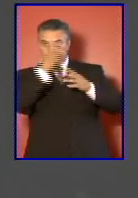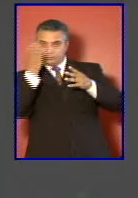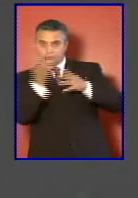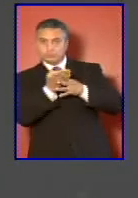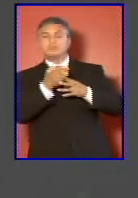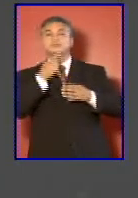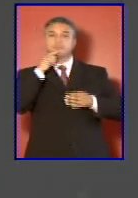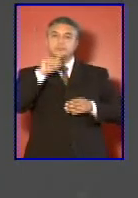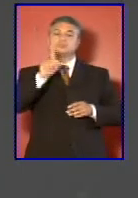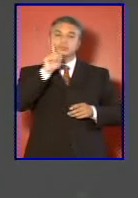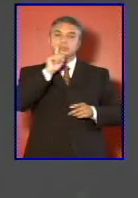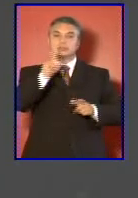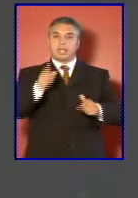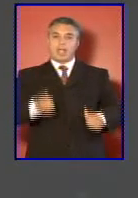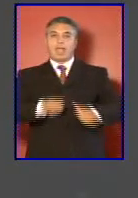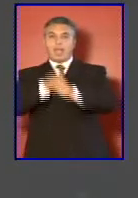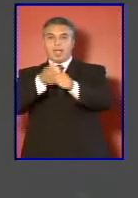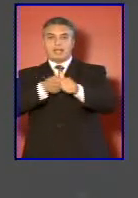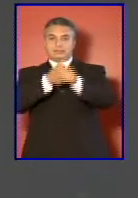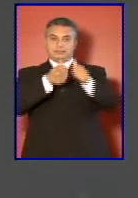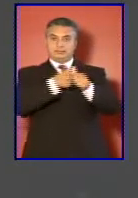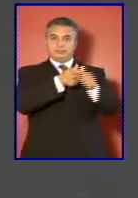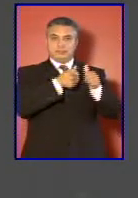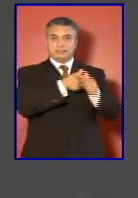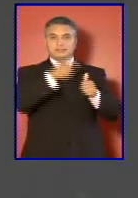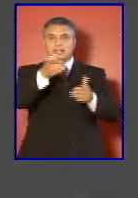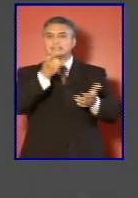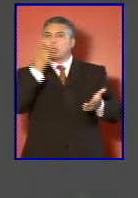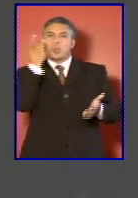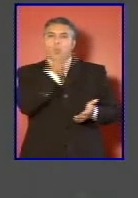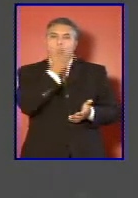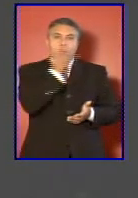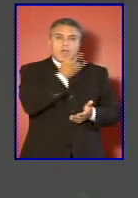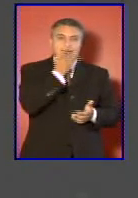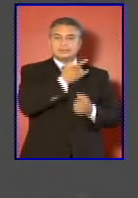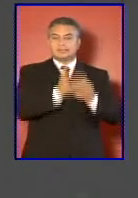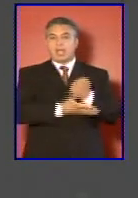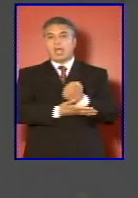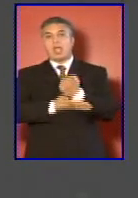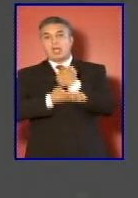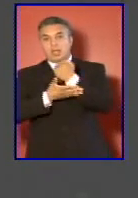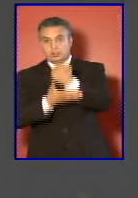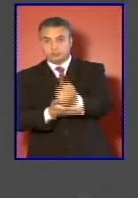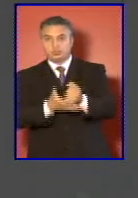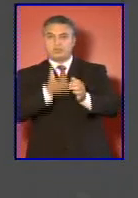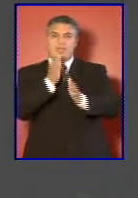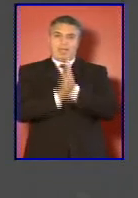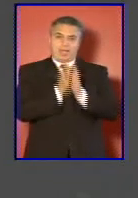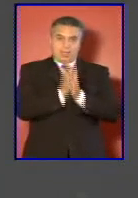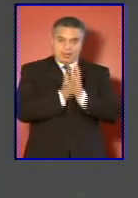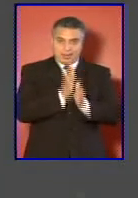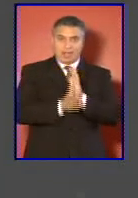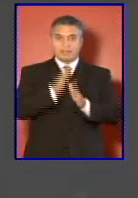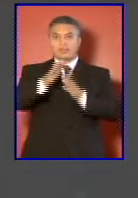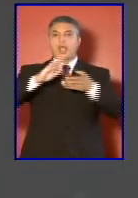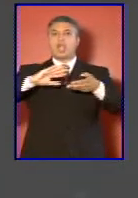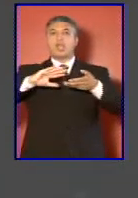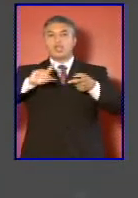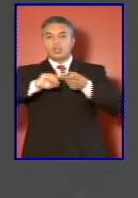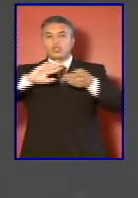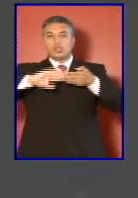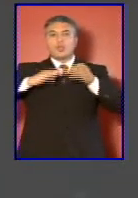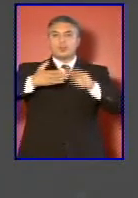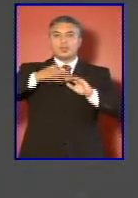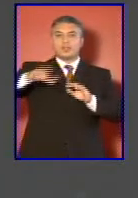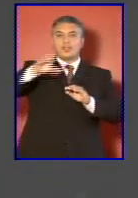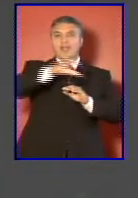concentró en la asistencia de urgencia de ayuda rápida a comunidades que quedaron